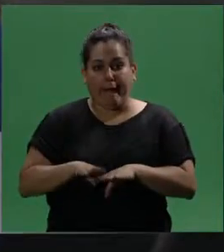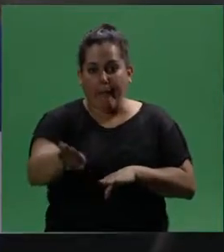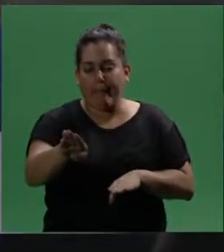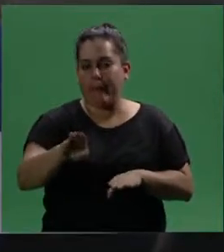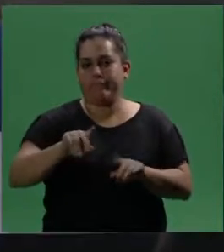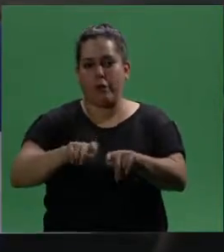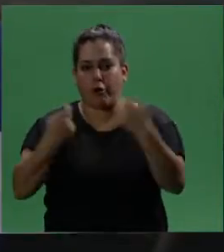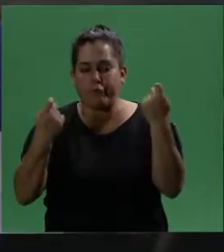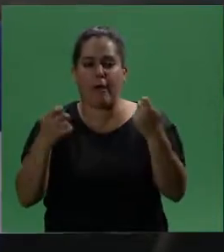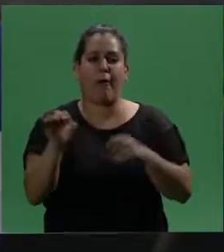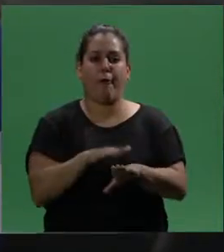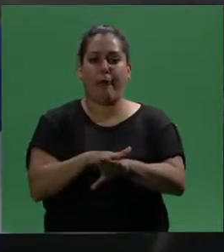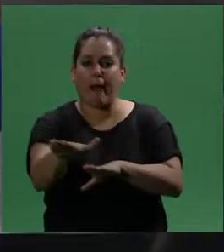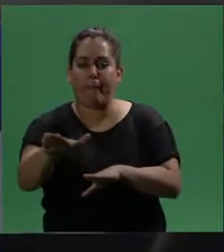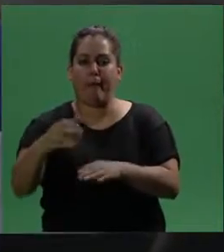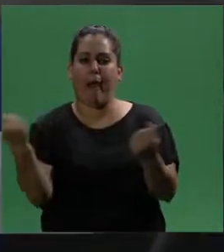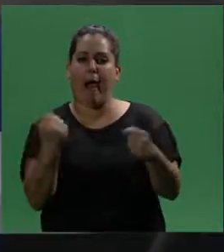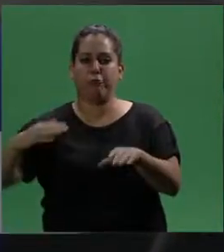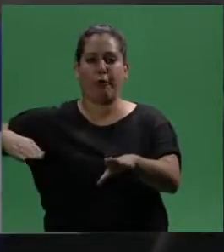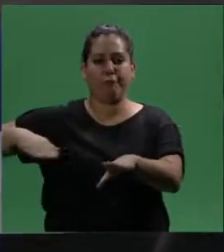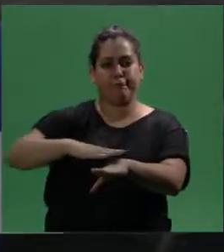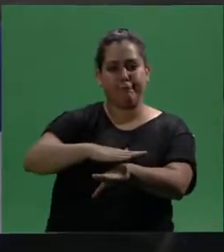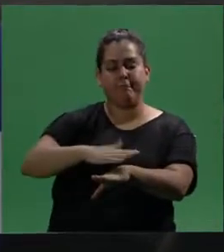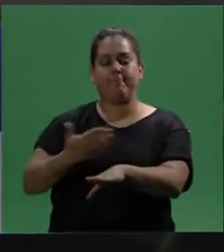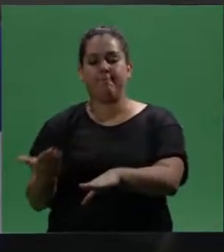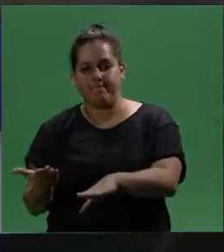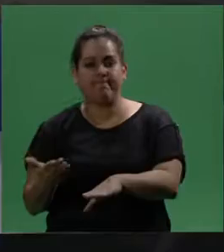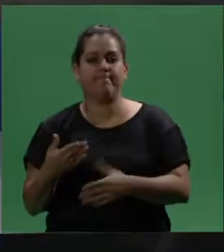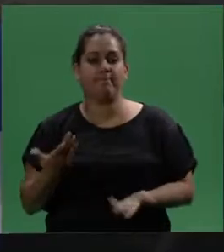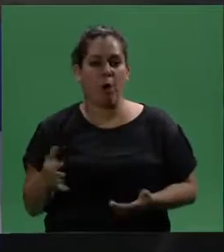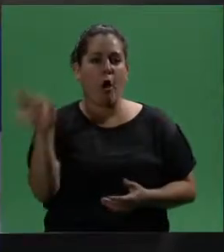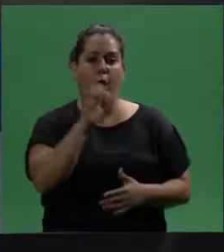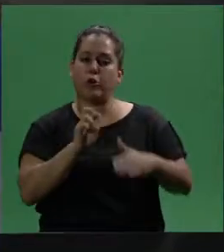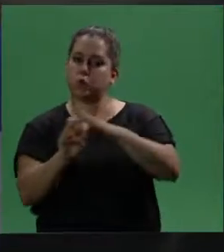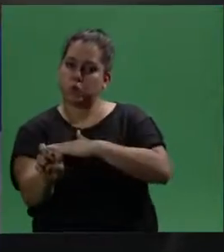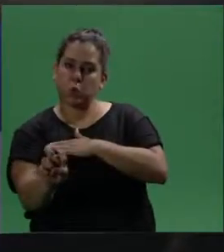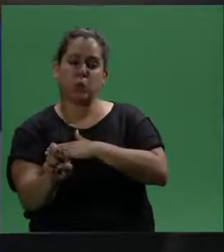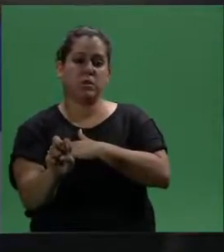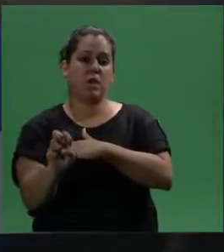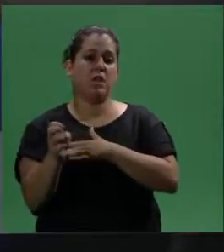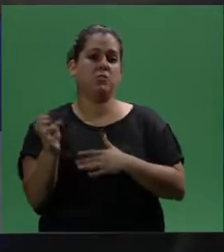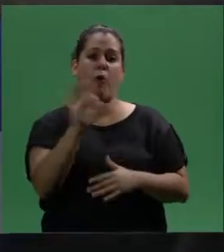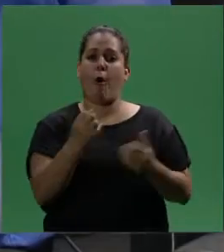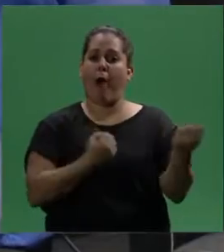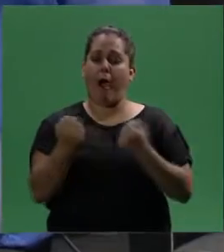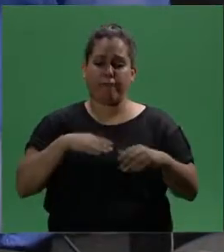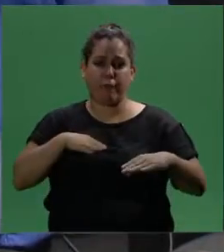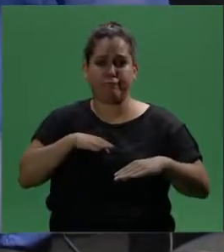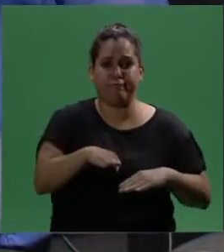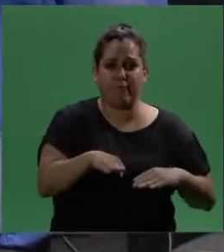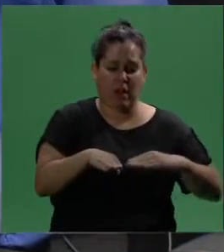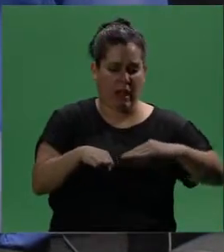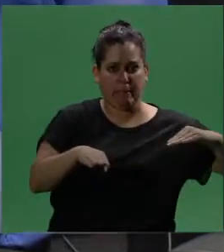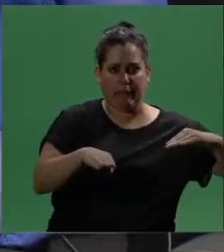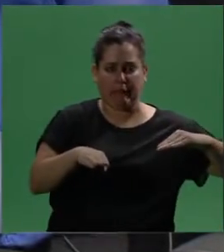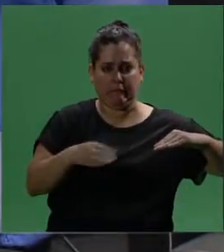las rampas rotas, ocupadas por vehículos. muy común, muy común el tema de las rutas. Eso ocupadas por vehículos. Pero